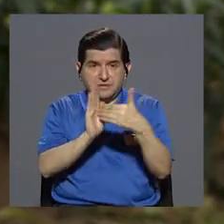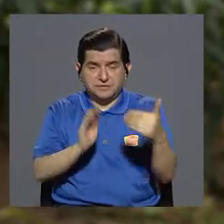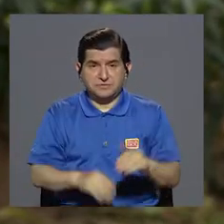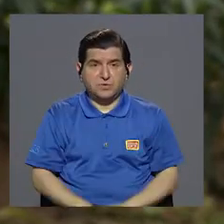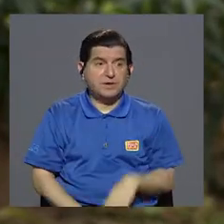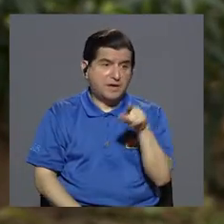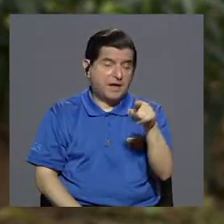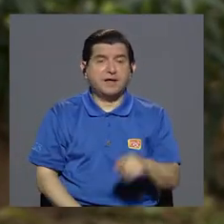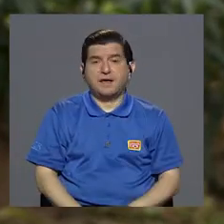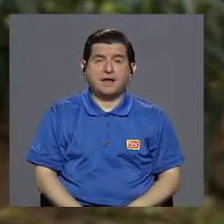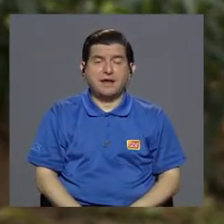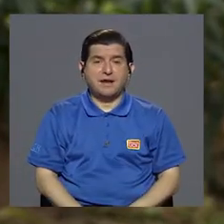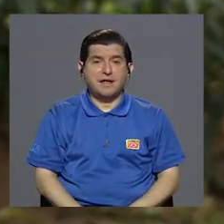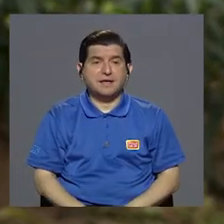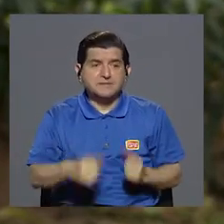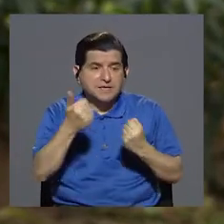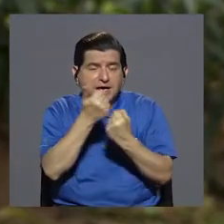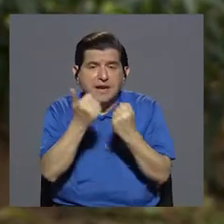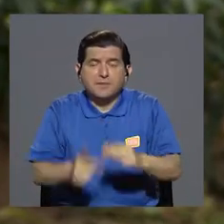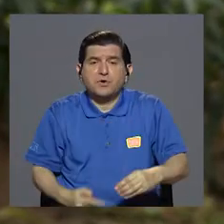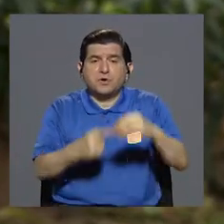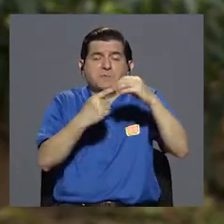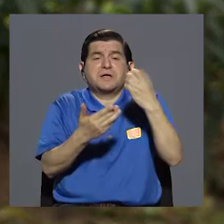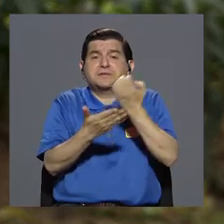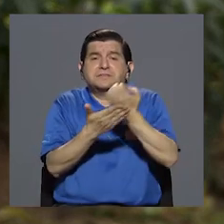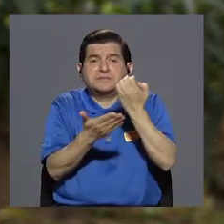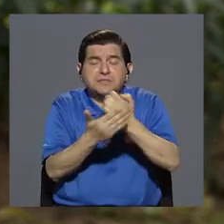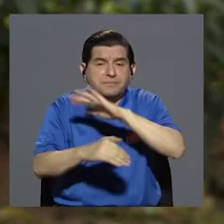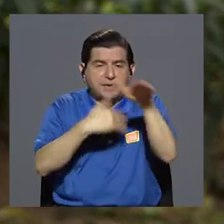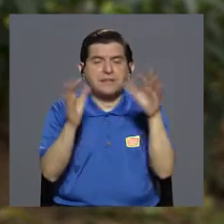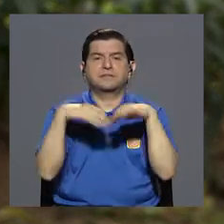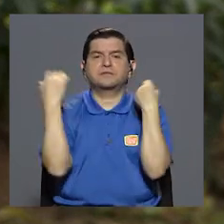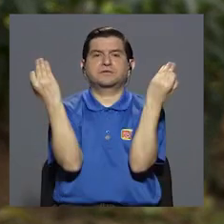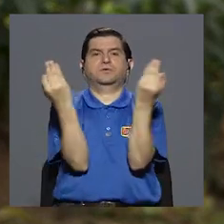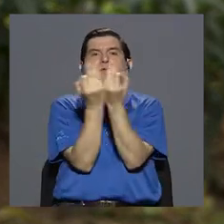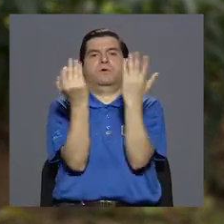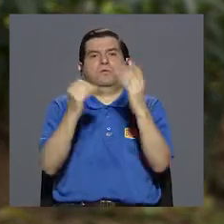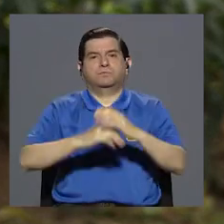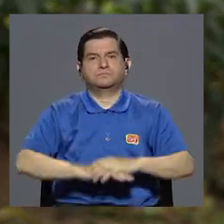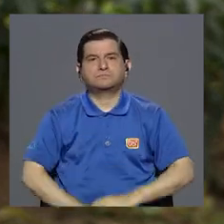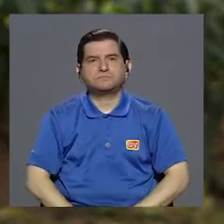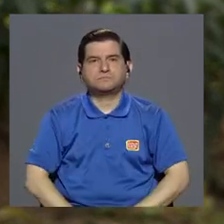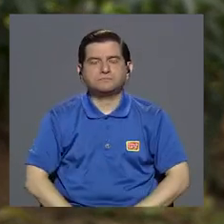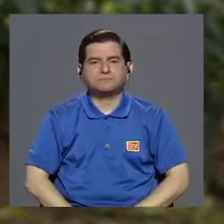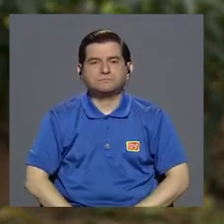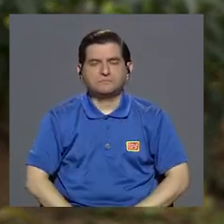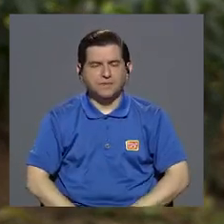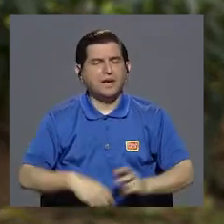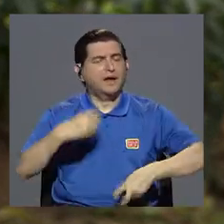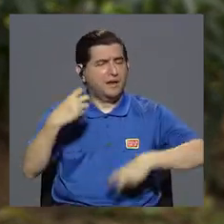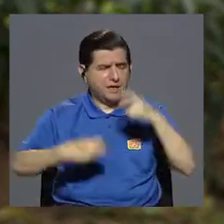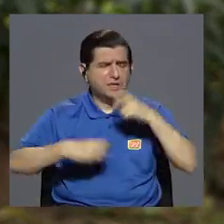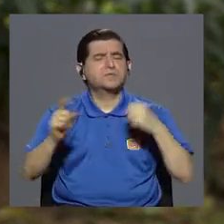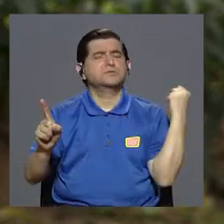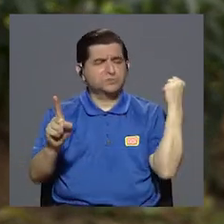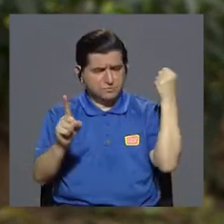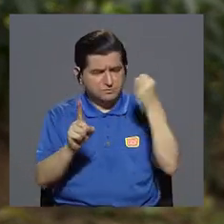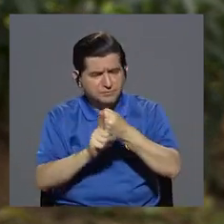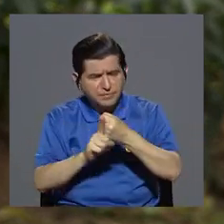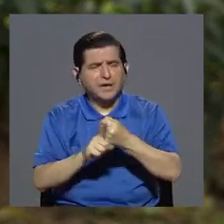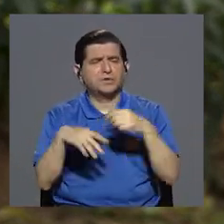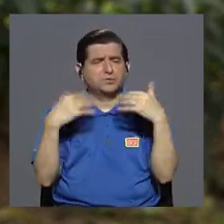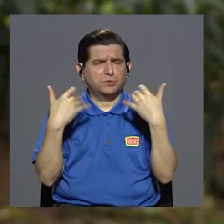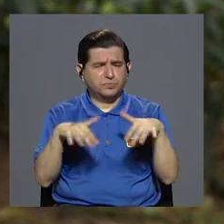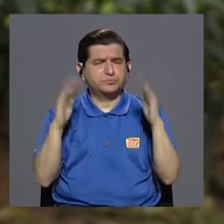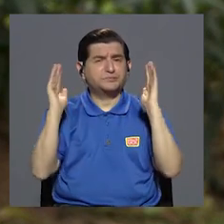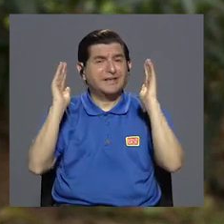afectada es la fuente de ingreso principal para toda una familia, ¿verdad? Entonces, realmente es un problema que tiene un impacto